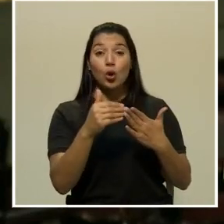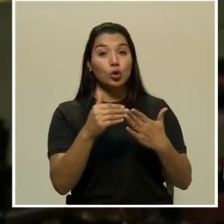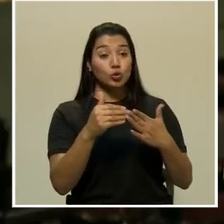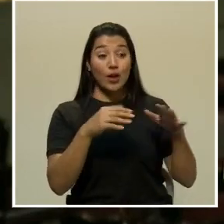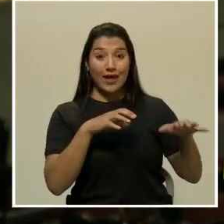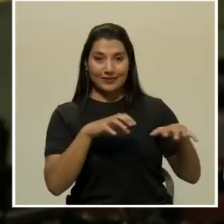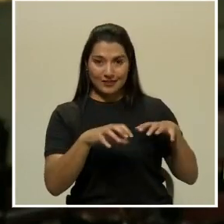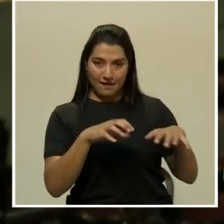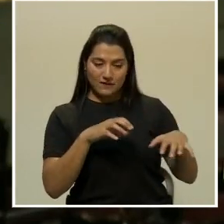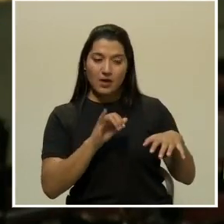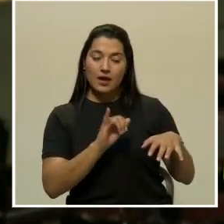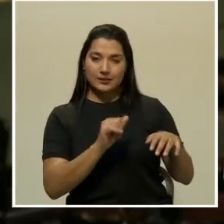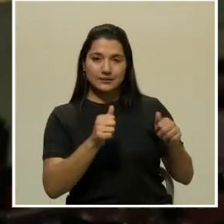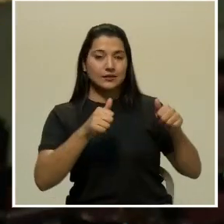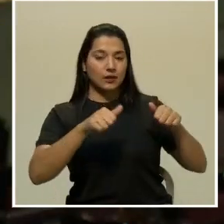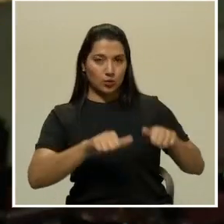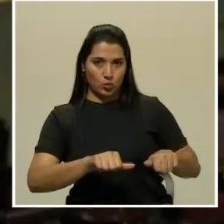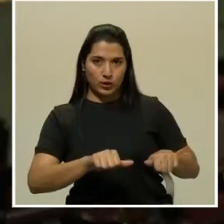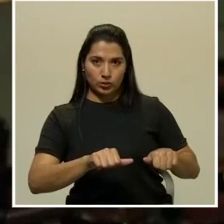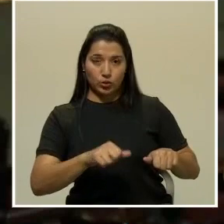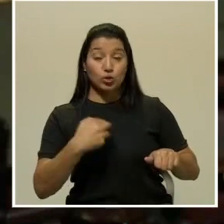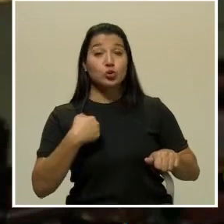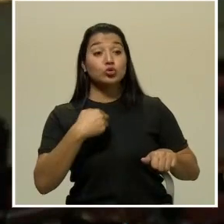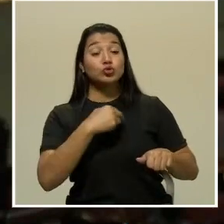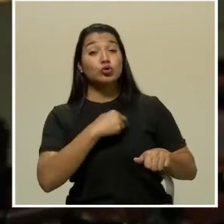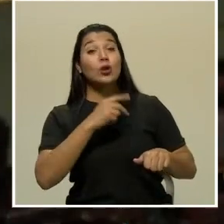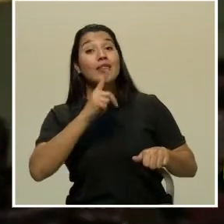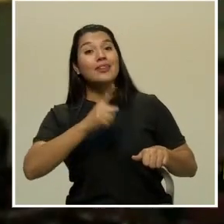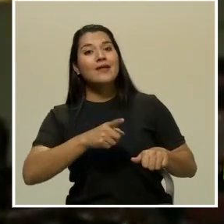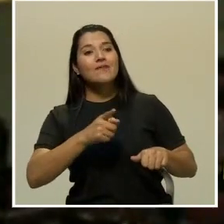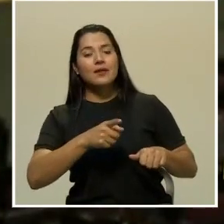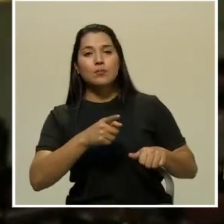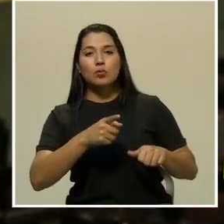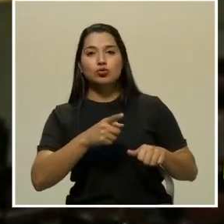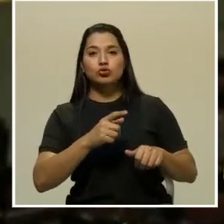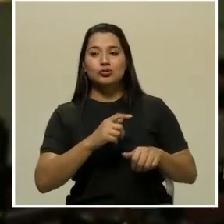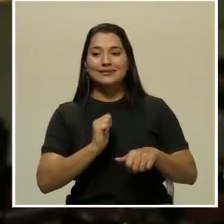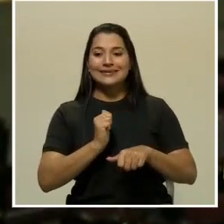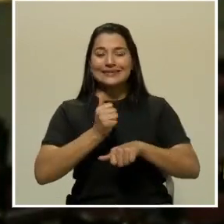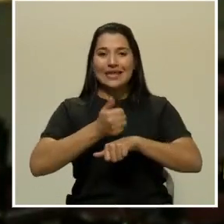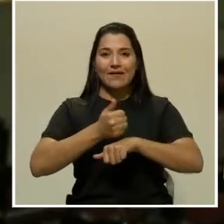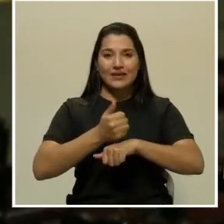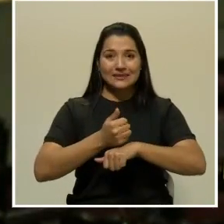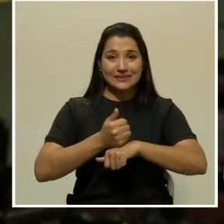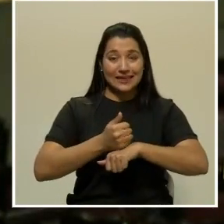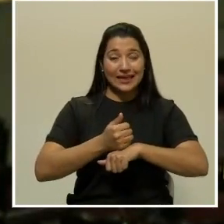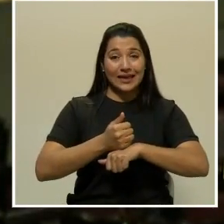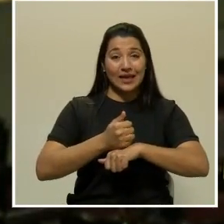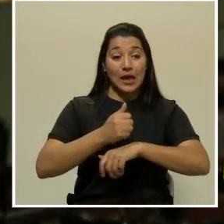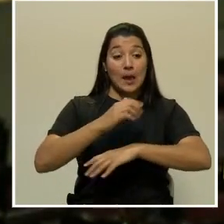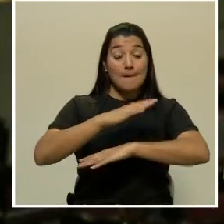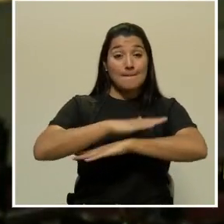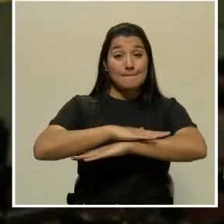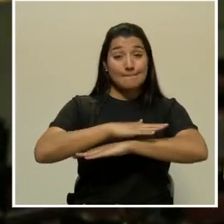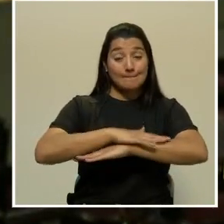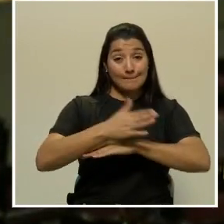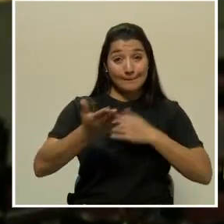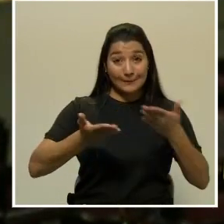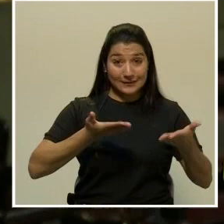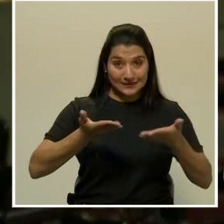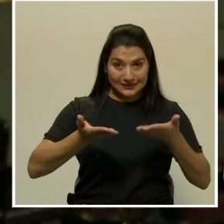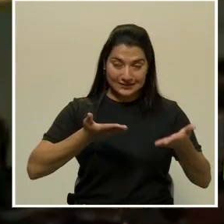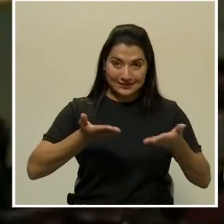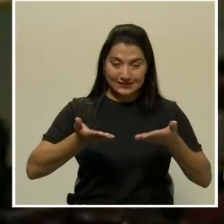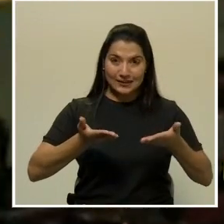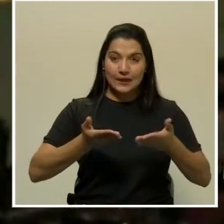la consigna y esa es la visión. Tenemos que generar plataformas que generen también, a su vez, empleabilidad